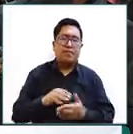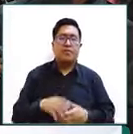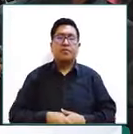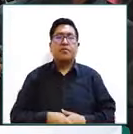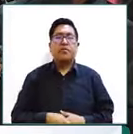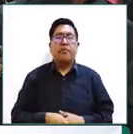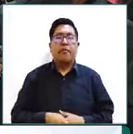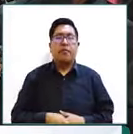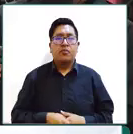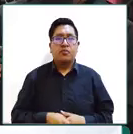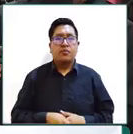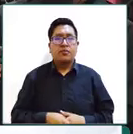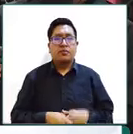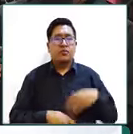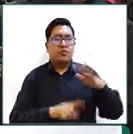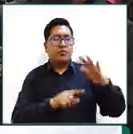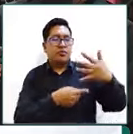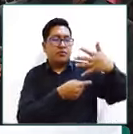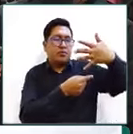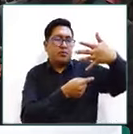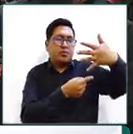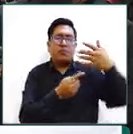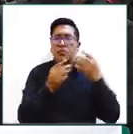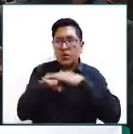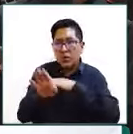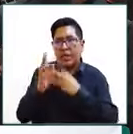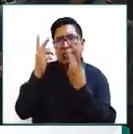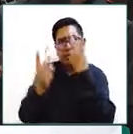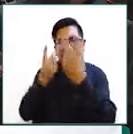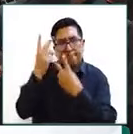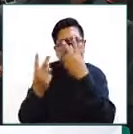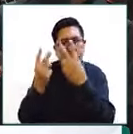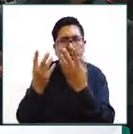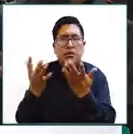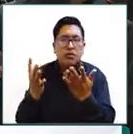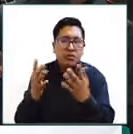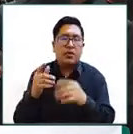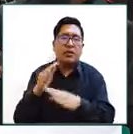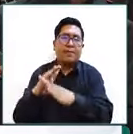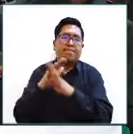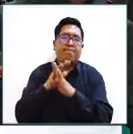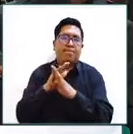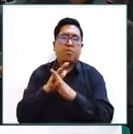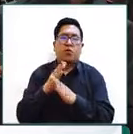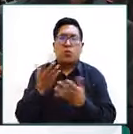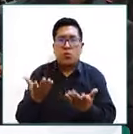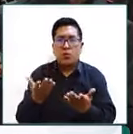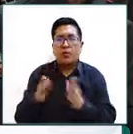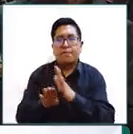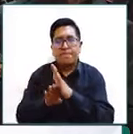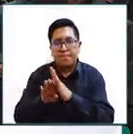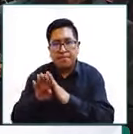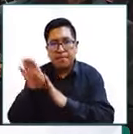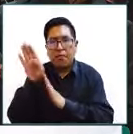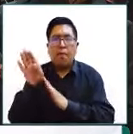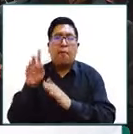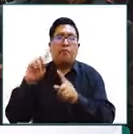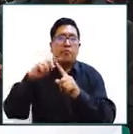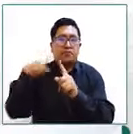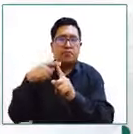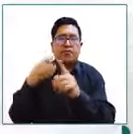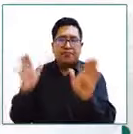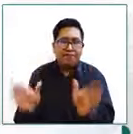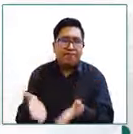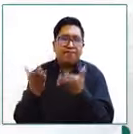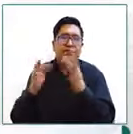los regímenes de visita que se aplican en los centros de acogimiento limitan el desarrollo y consecuentemente el fortalecimiento